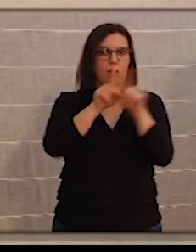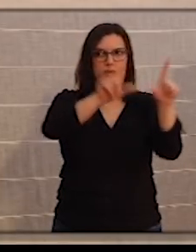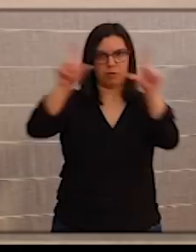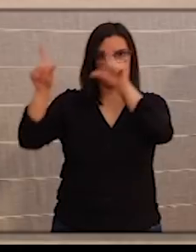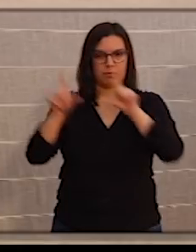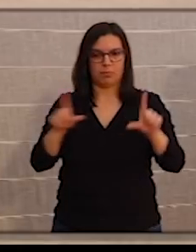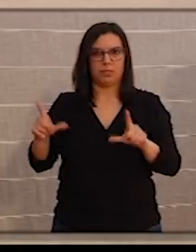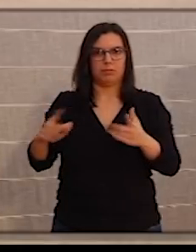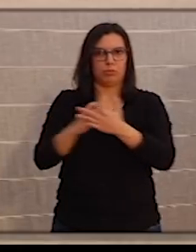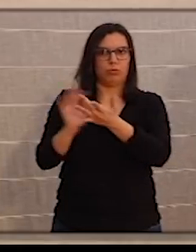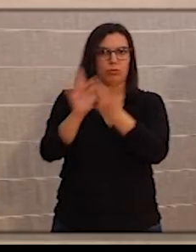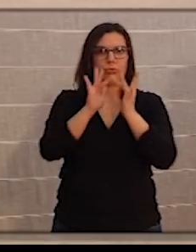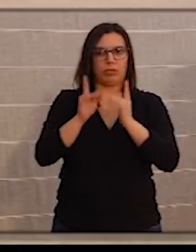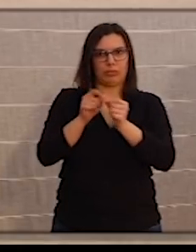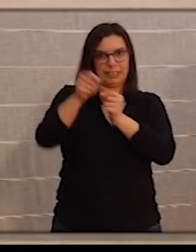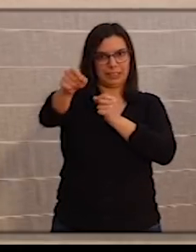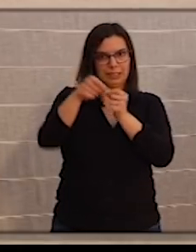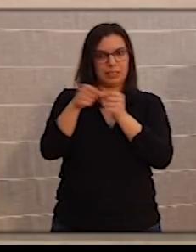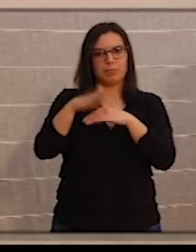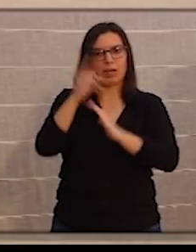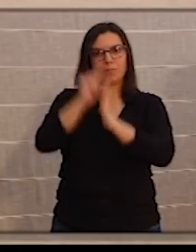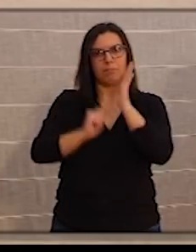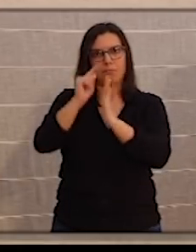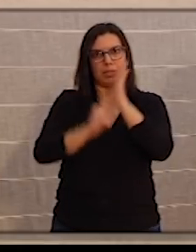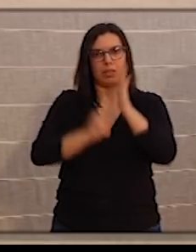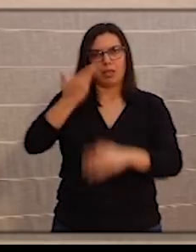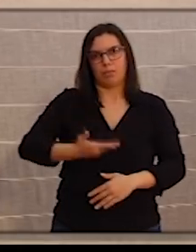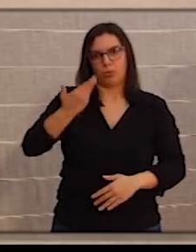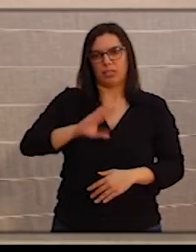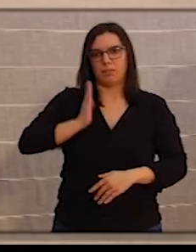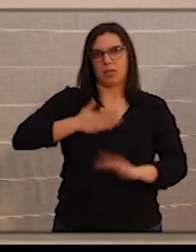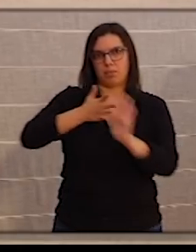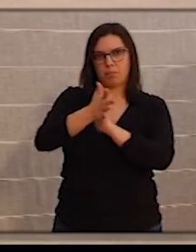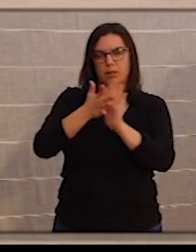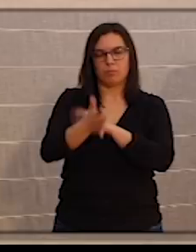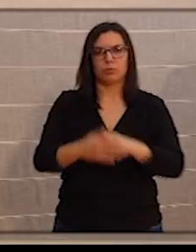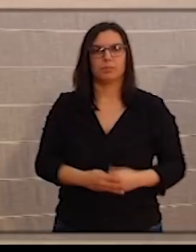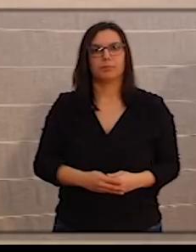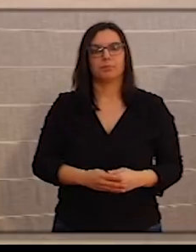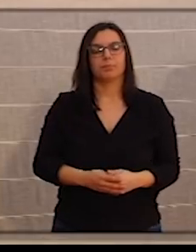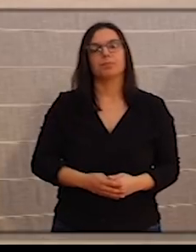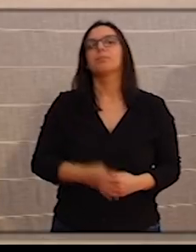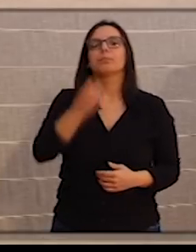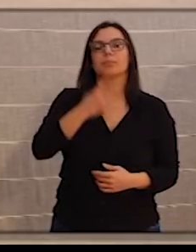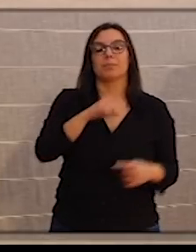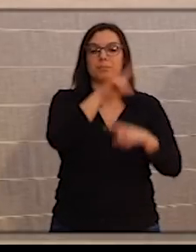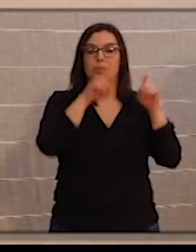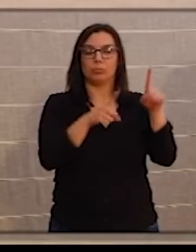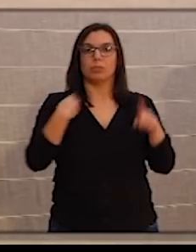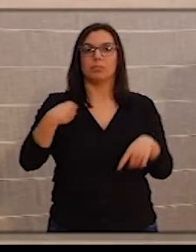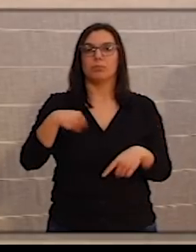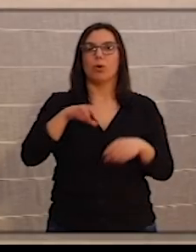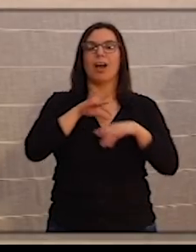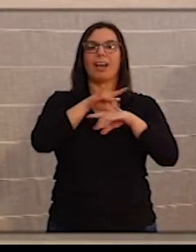tomar medidas importantes que ya relataremos mañana. Bien, pues vamos con esa pregunta. Oscar, de la Agencia EFE.